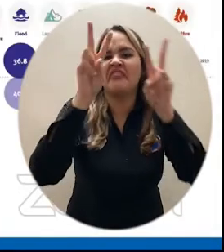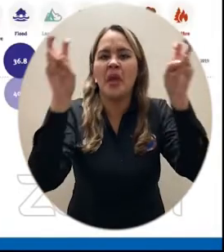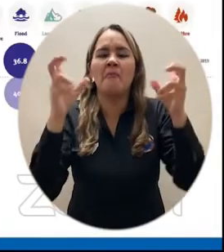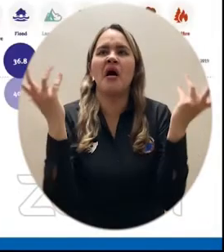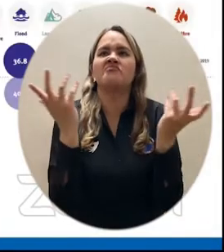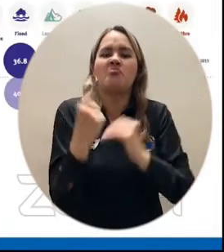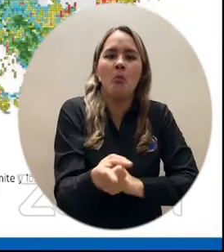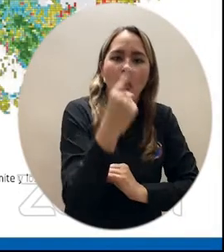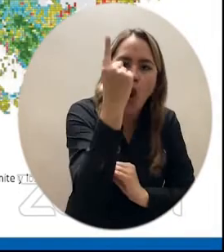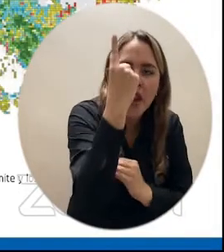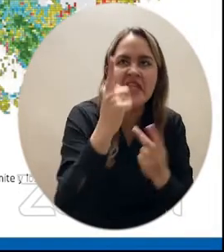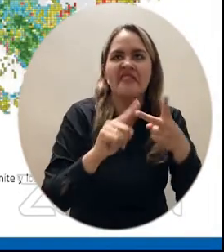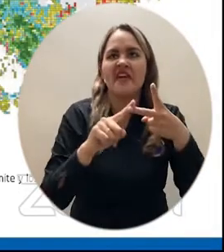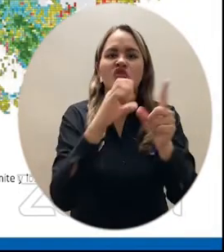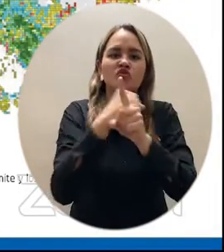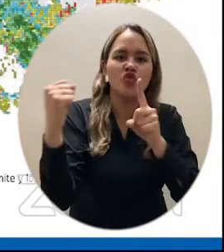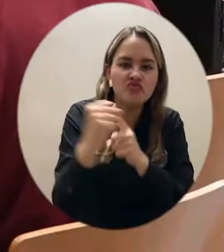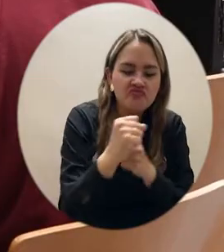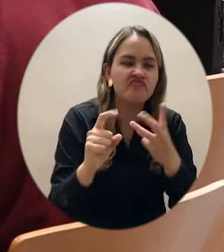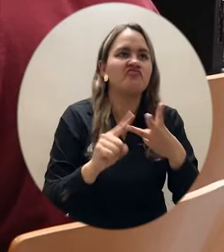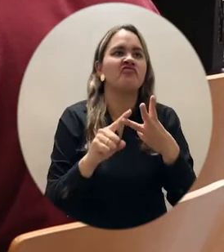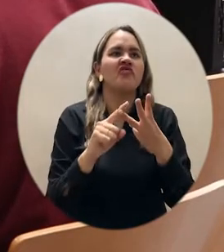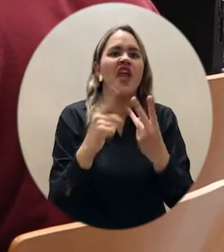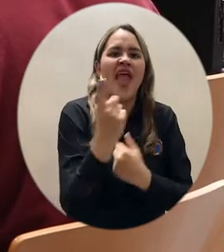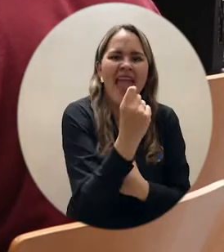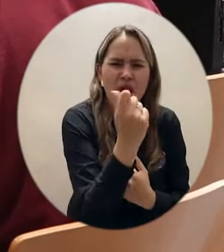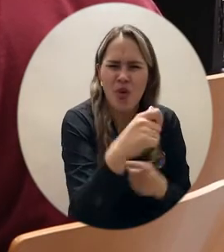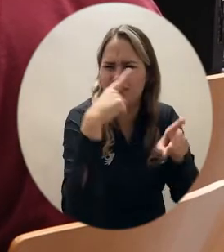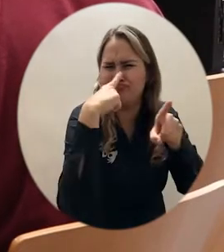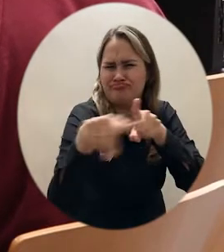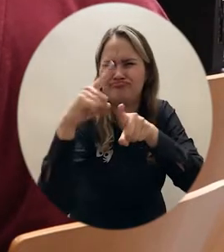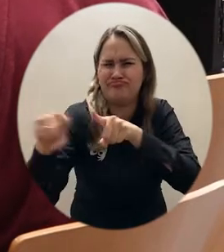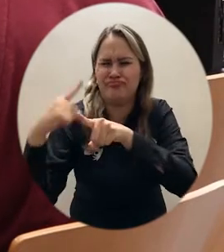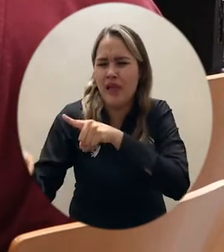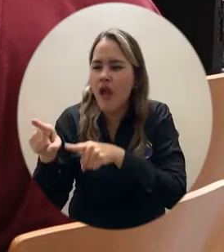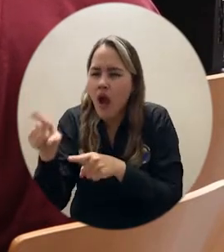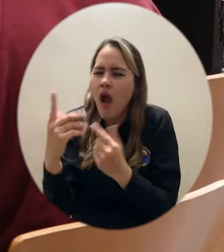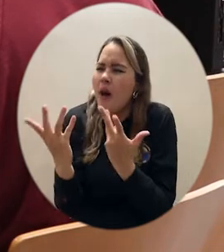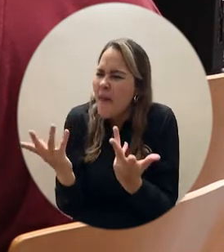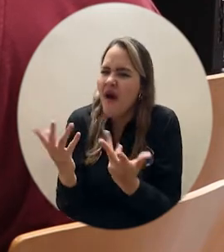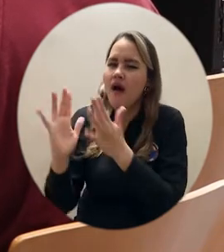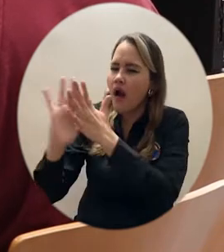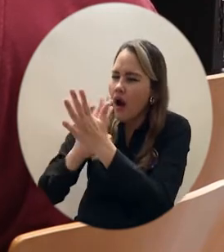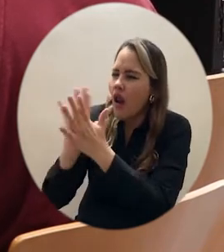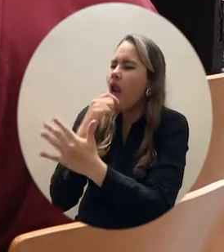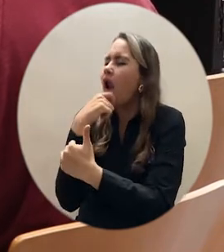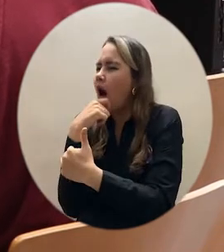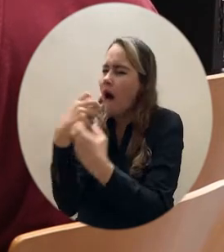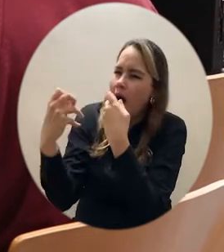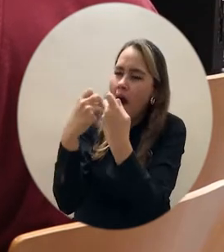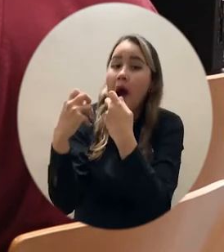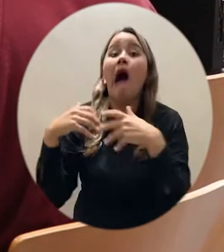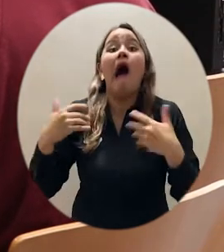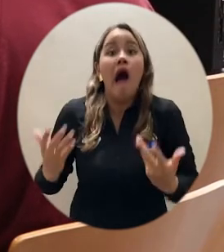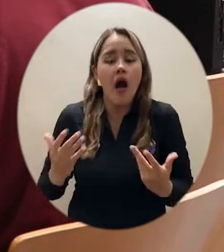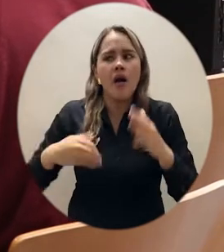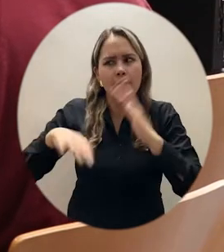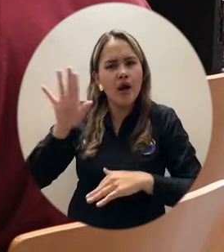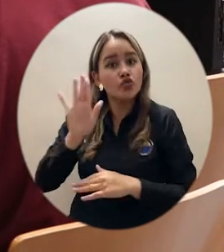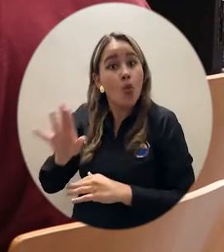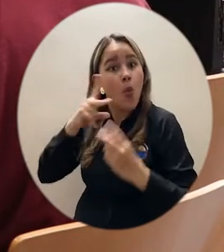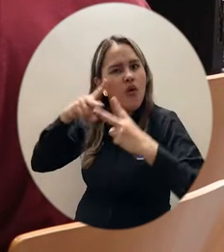Político, social, económico, pero también desde lo que representa esa investigación aplicada,